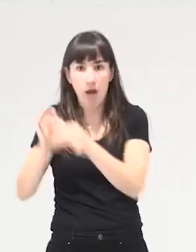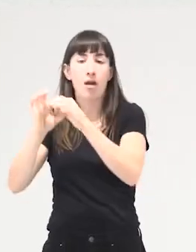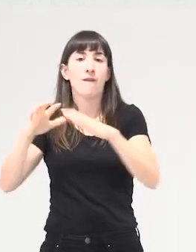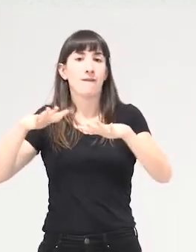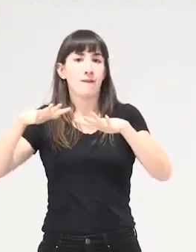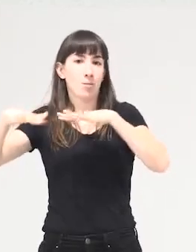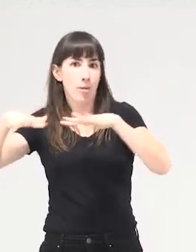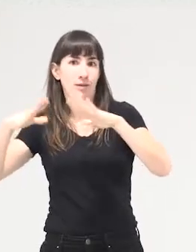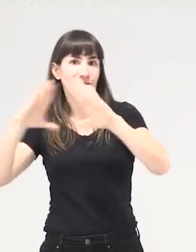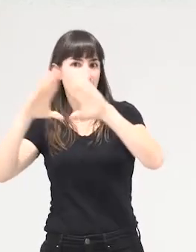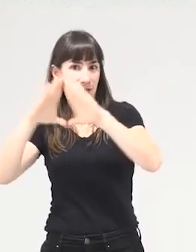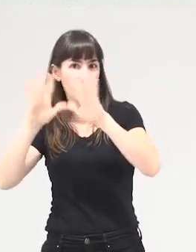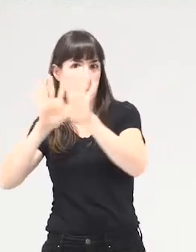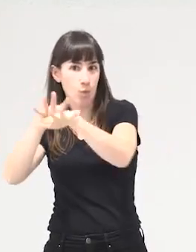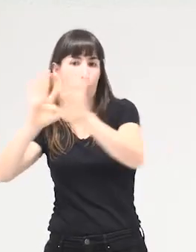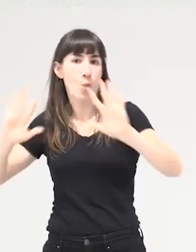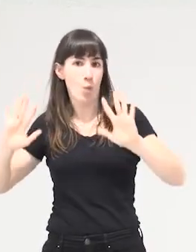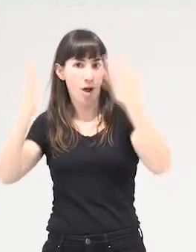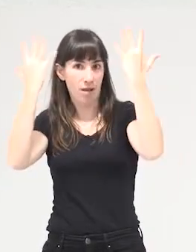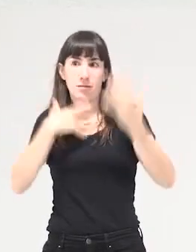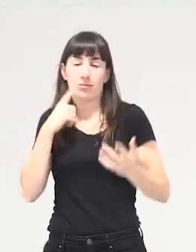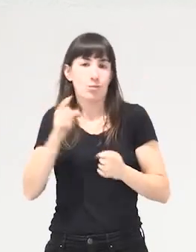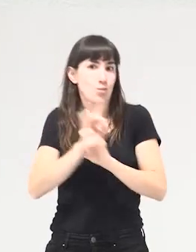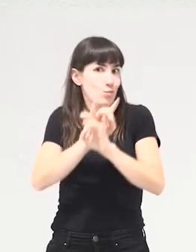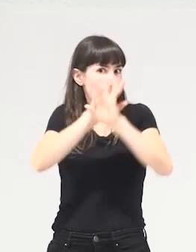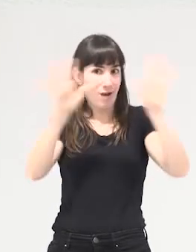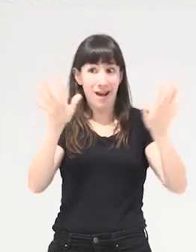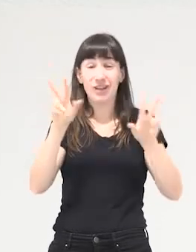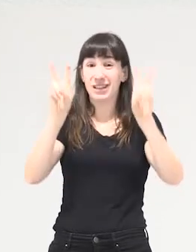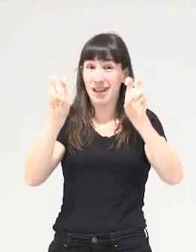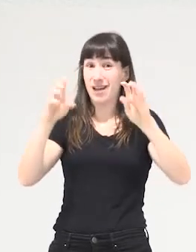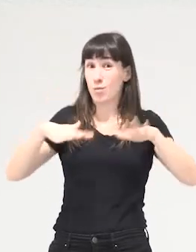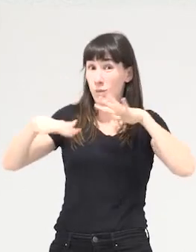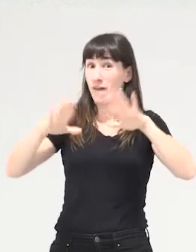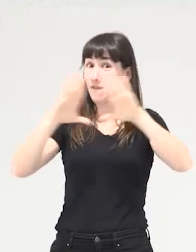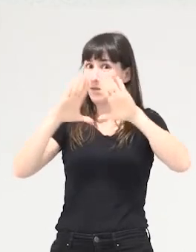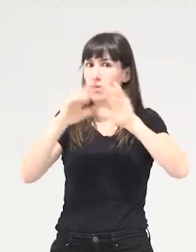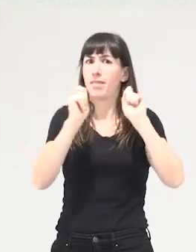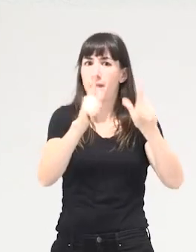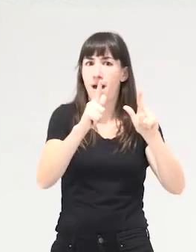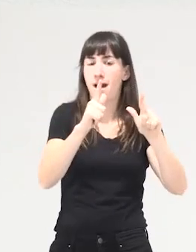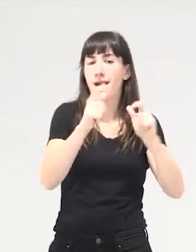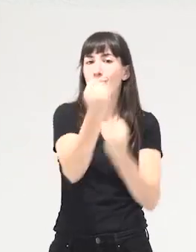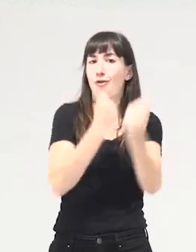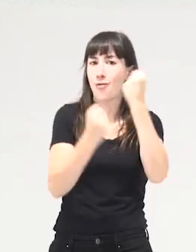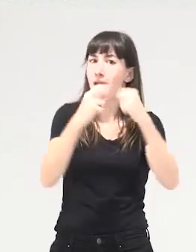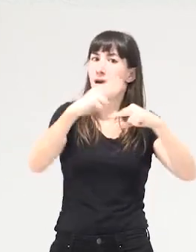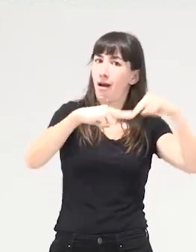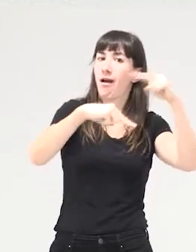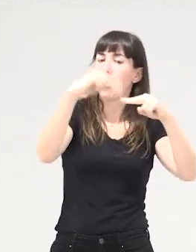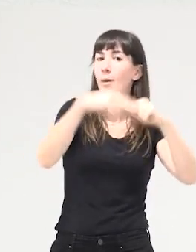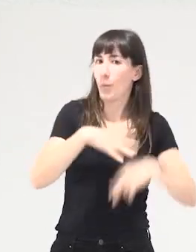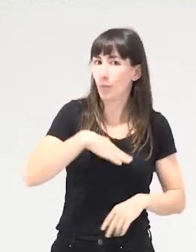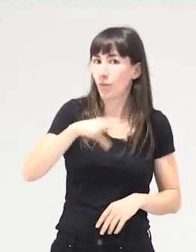digamos lo más ilustrativo de todo, de la importancia del movimiento feminista a la hora de construir economía feminista. Pero también creo que